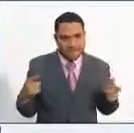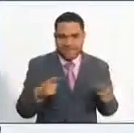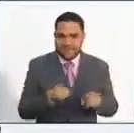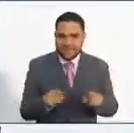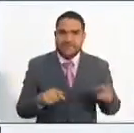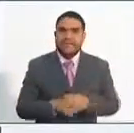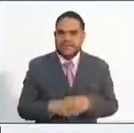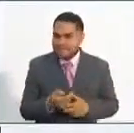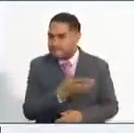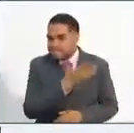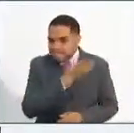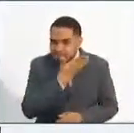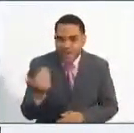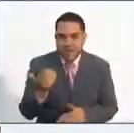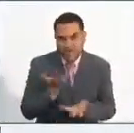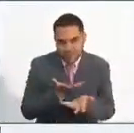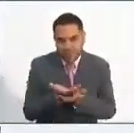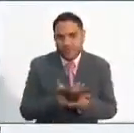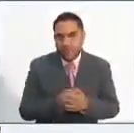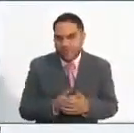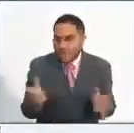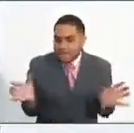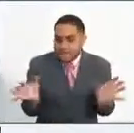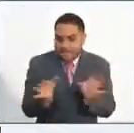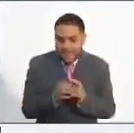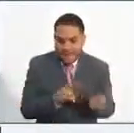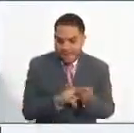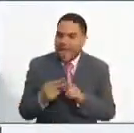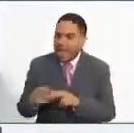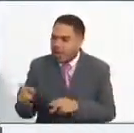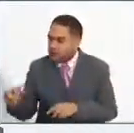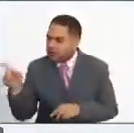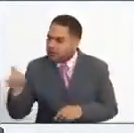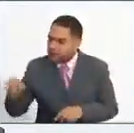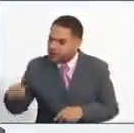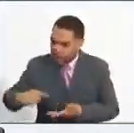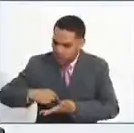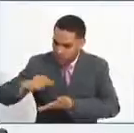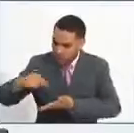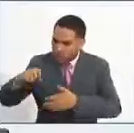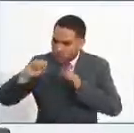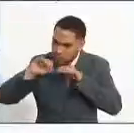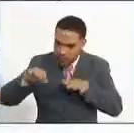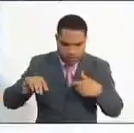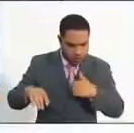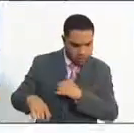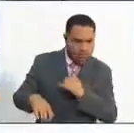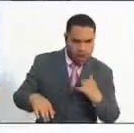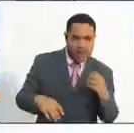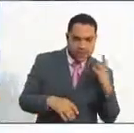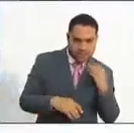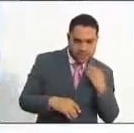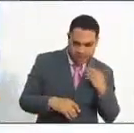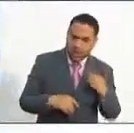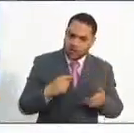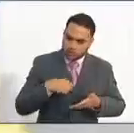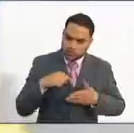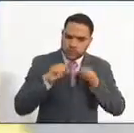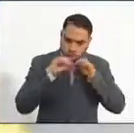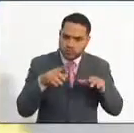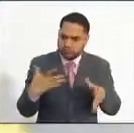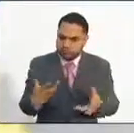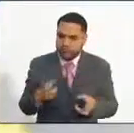lo clave es que la experiencia debe guardar relación con las funciones del empleo al cual quiere aspirar la persona. Muy bien, señor